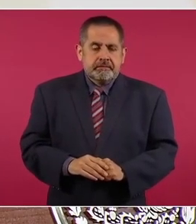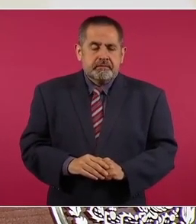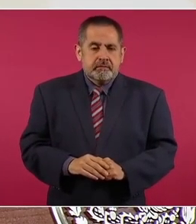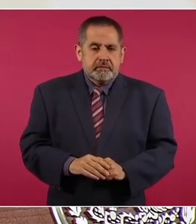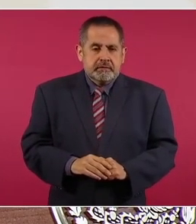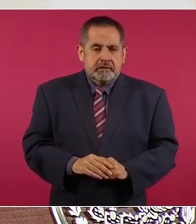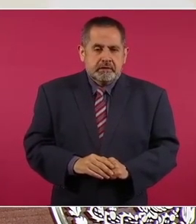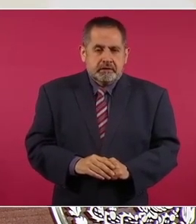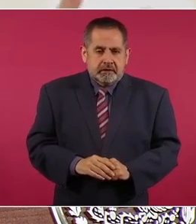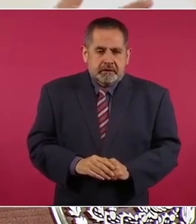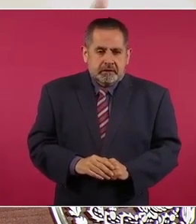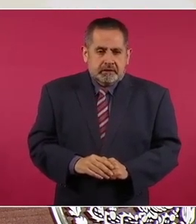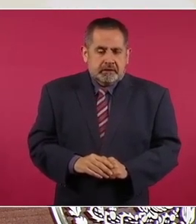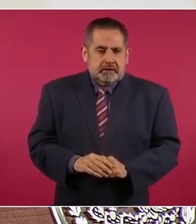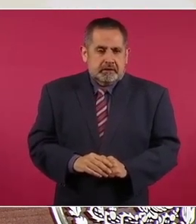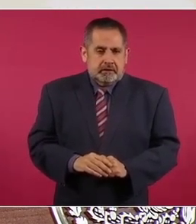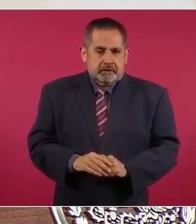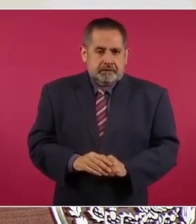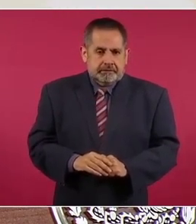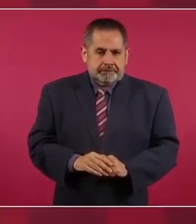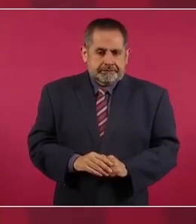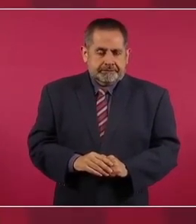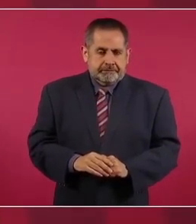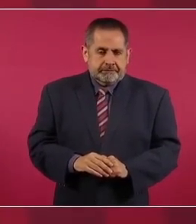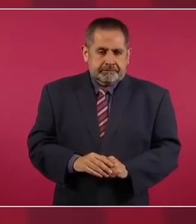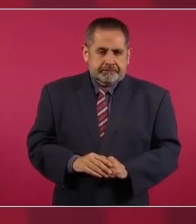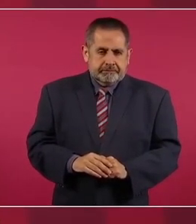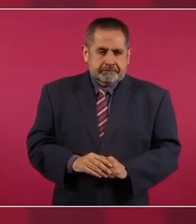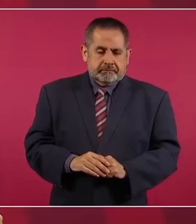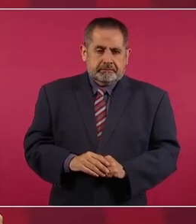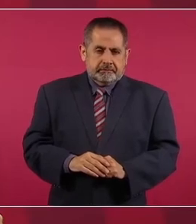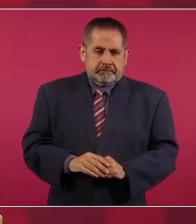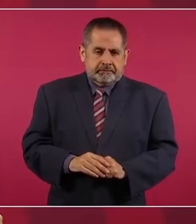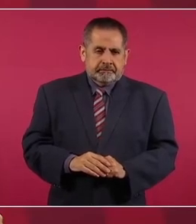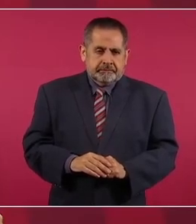Y fue